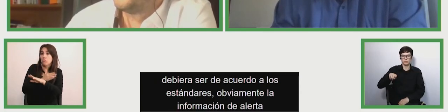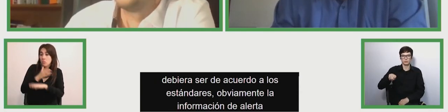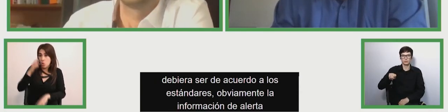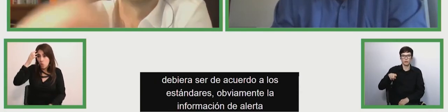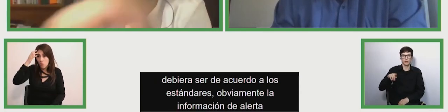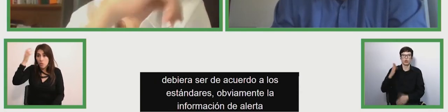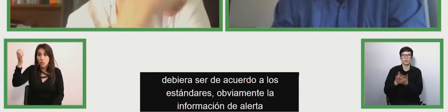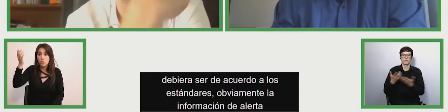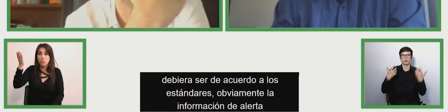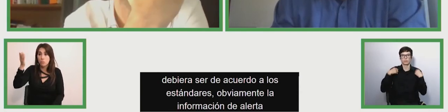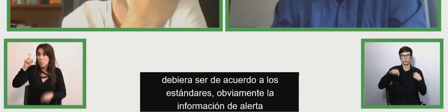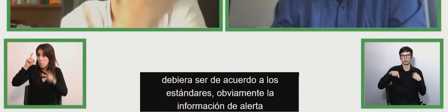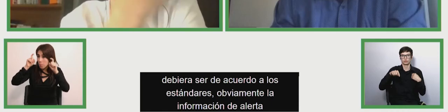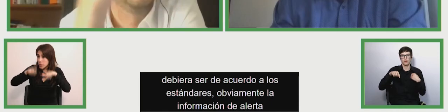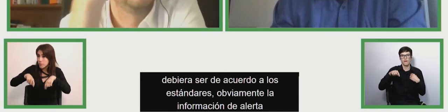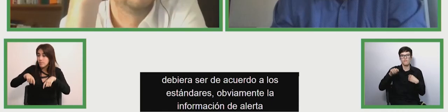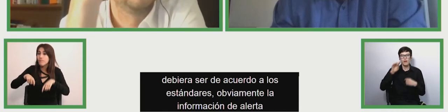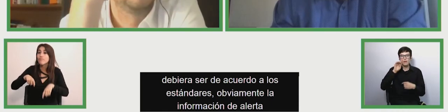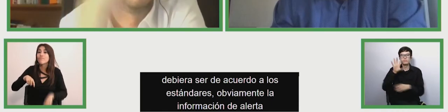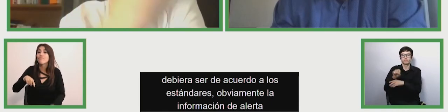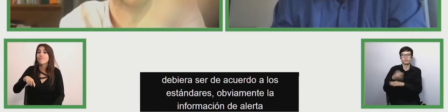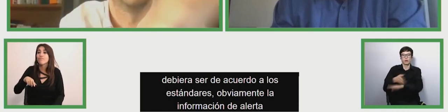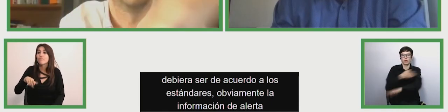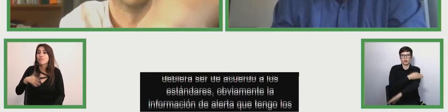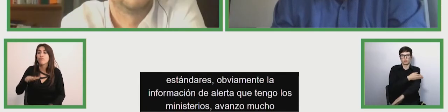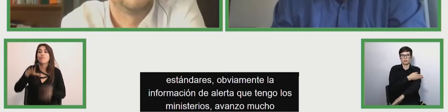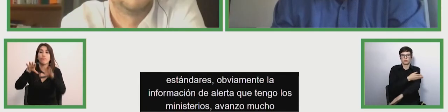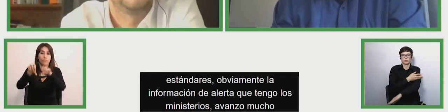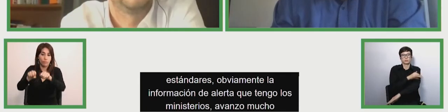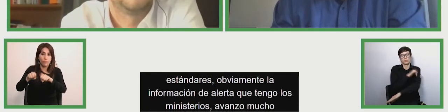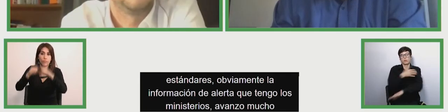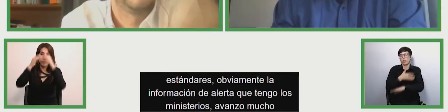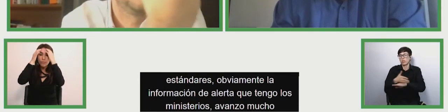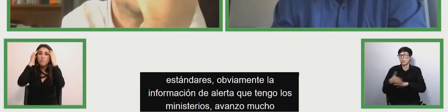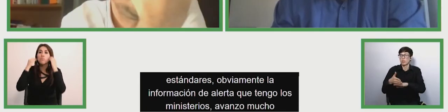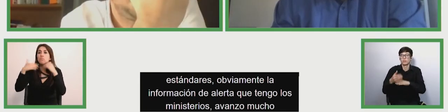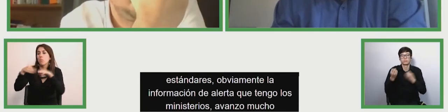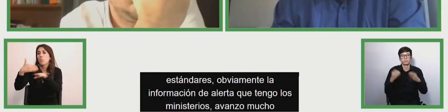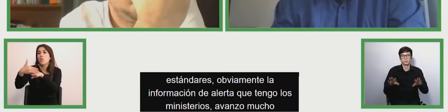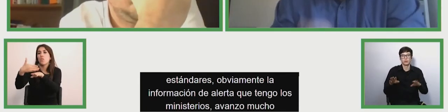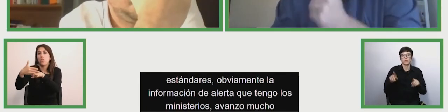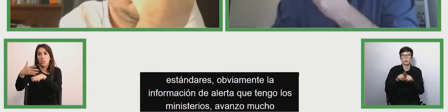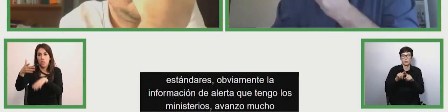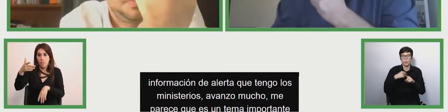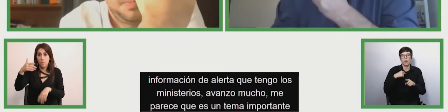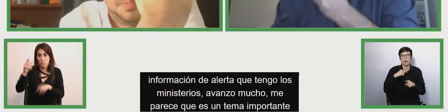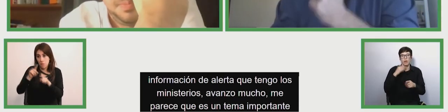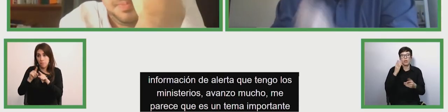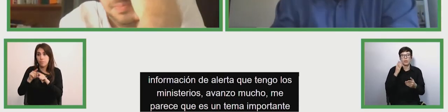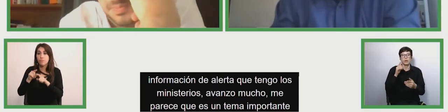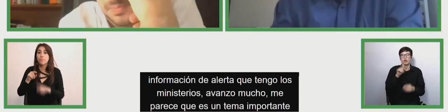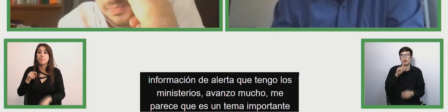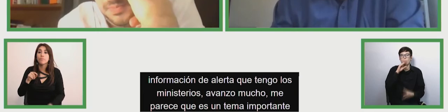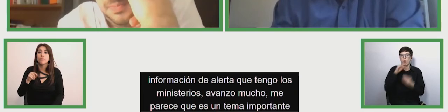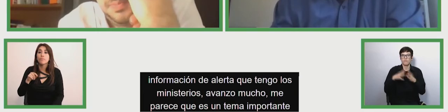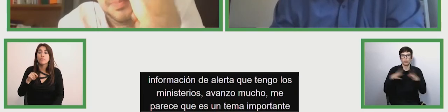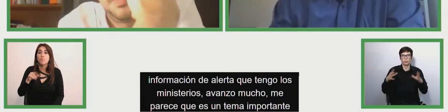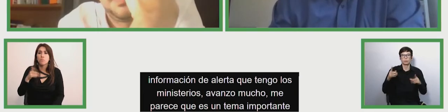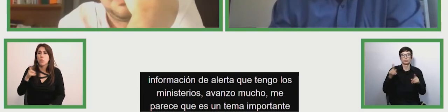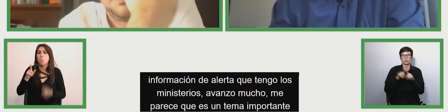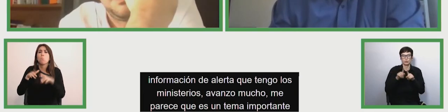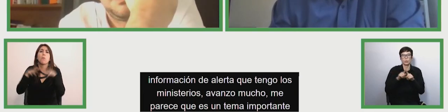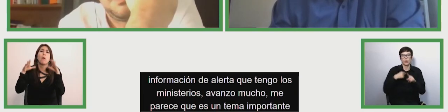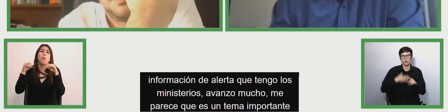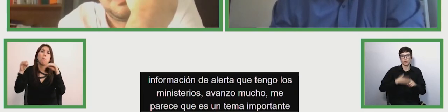mucho en lo que es detección temprana me parece que es un tema importante que no hemos hablado mucho de eso pero creo que me parece que es importante quisiera adicionar